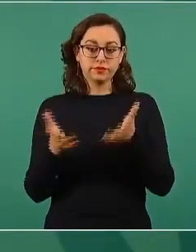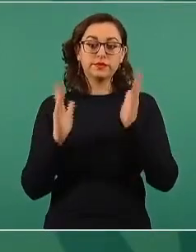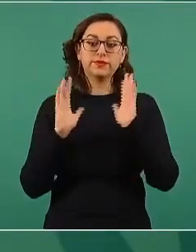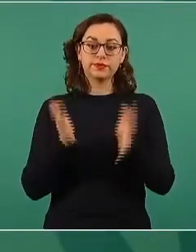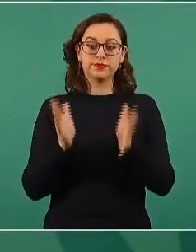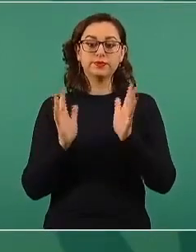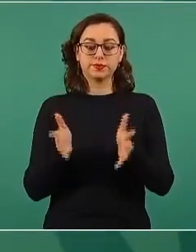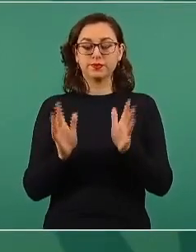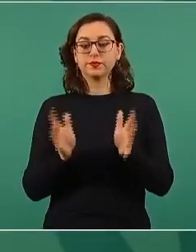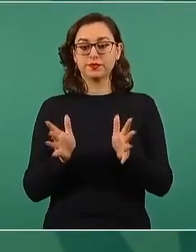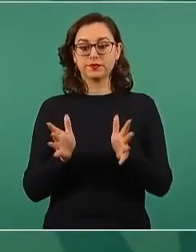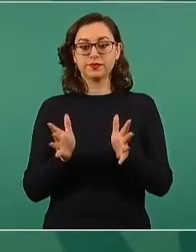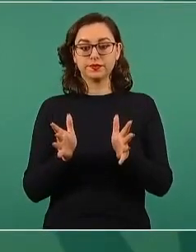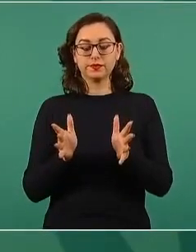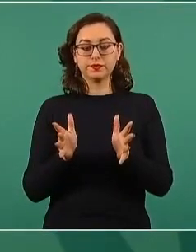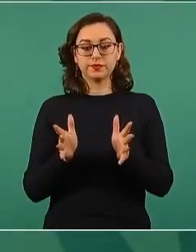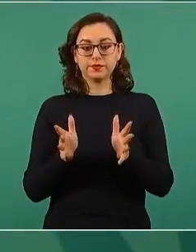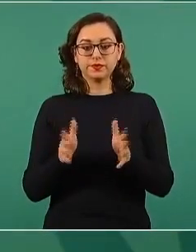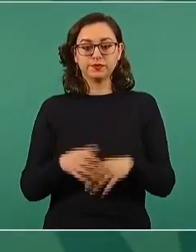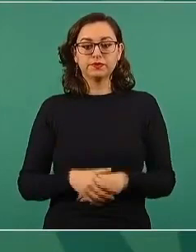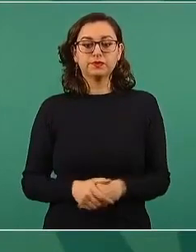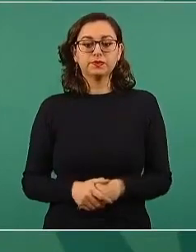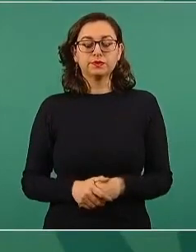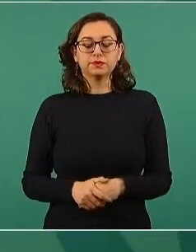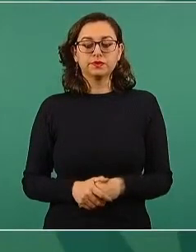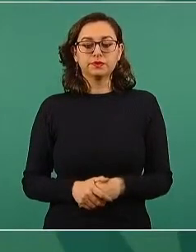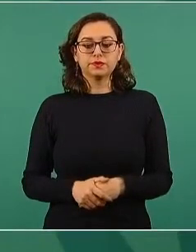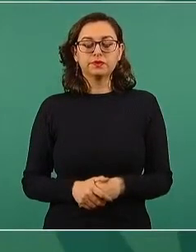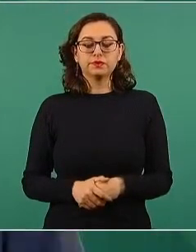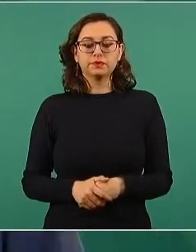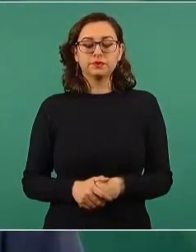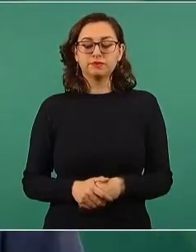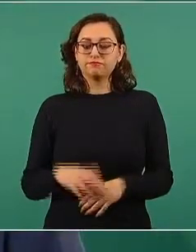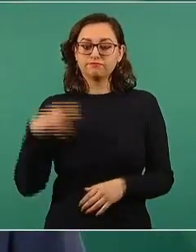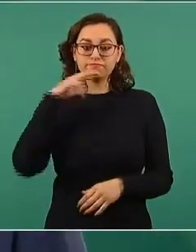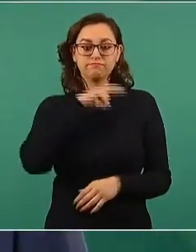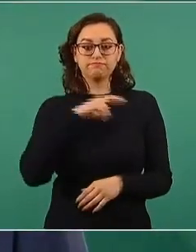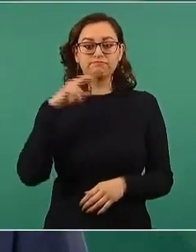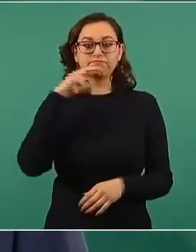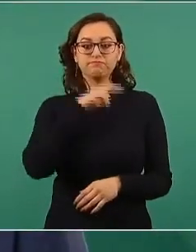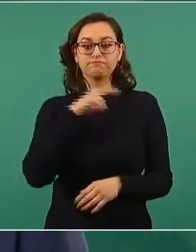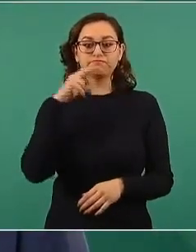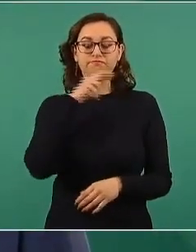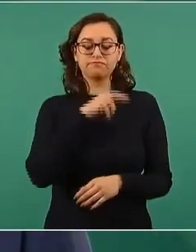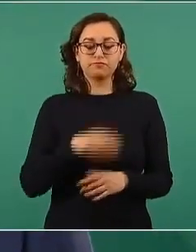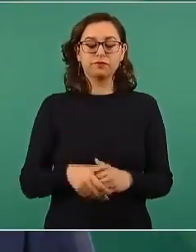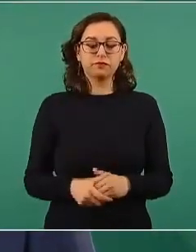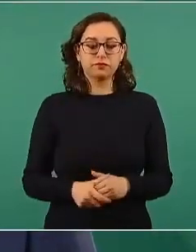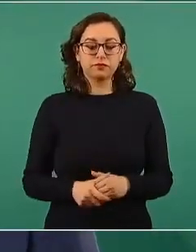la frontera norte lo más pronto posible.